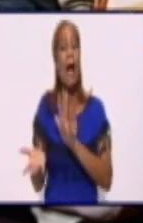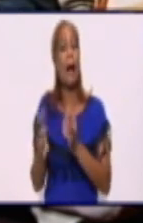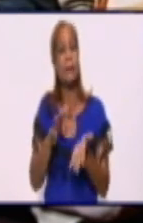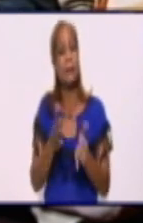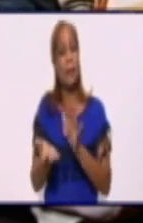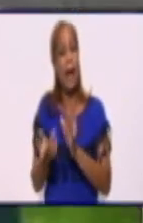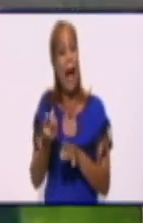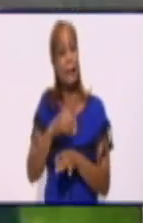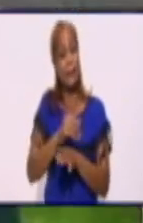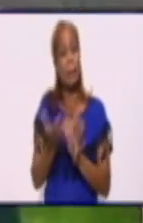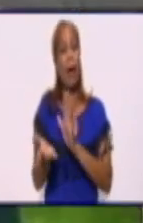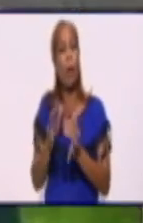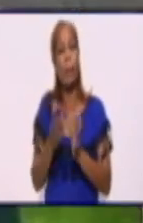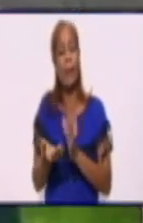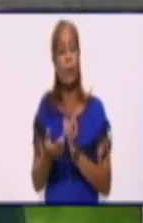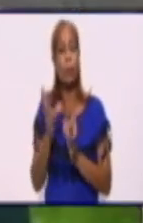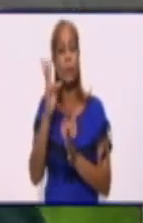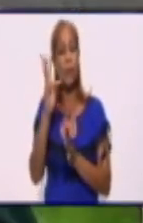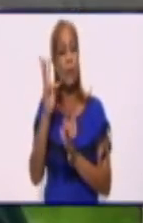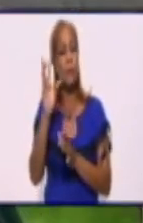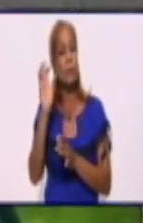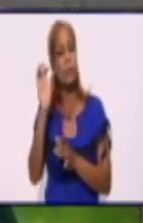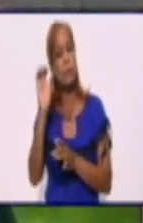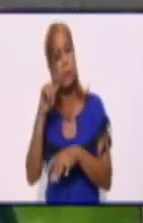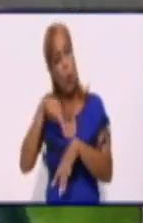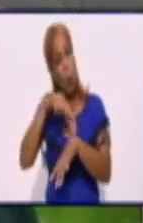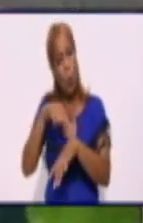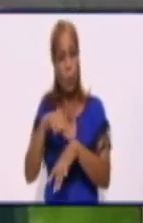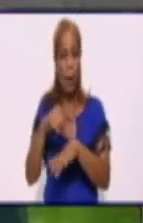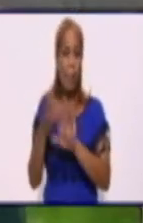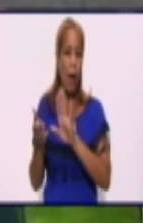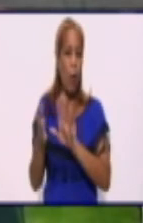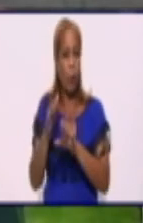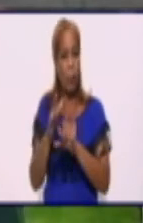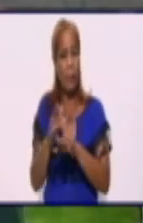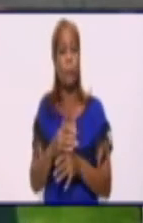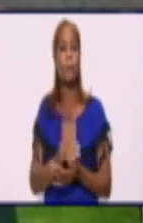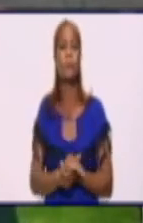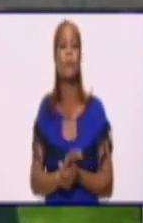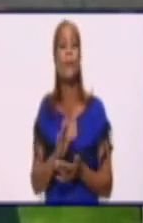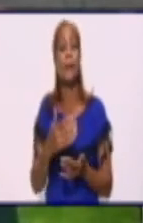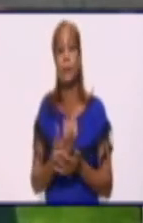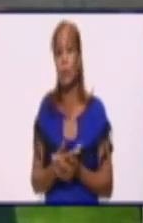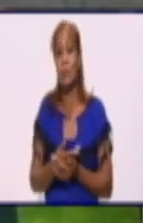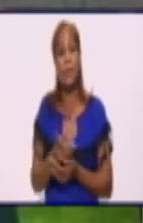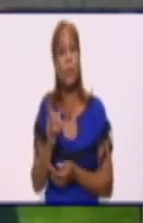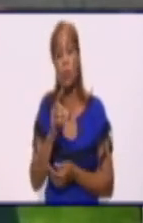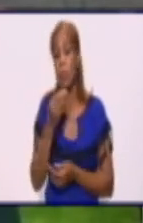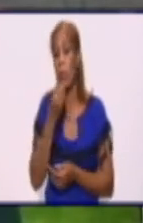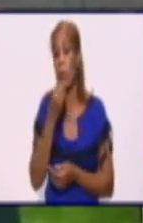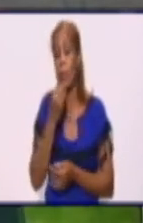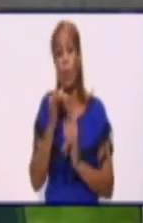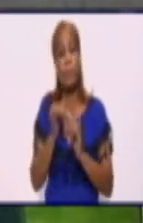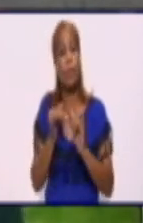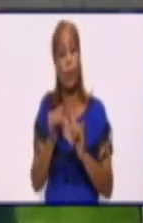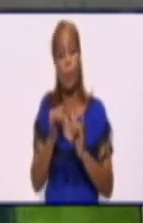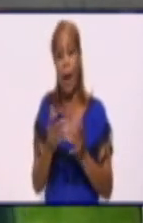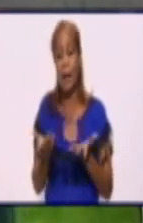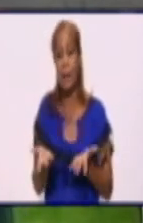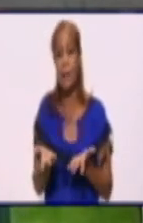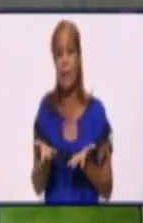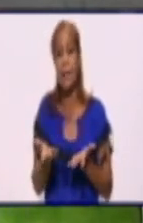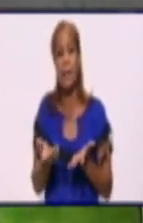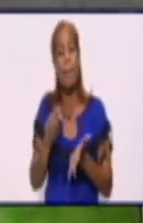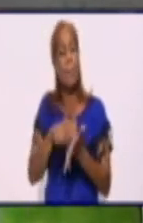siempre hubo algunos que se dieron las 4 horas. Prever lo que va a pasar es un poco, no se puede predecir, el mismo bloque 5 que estaba